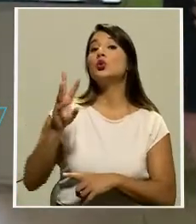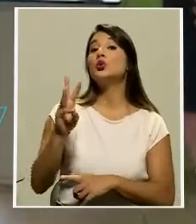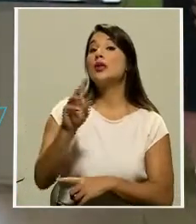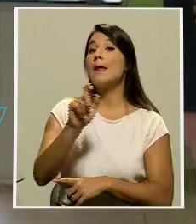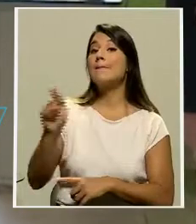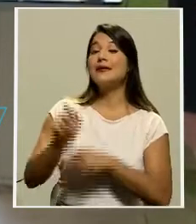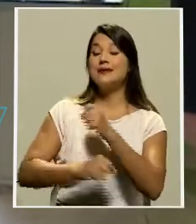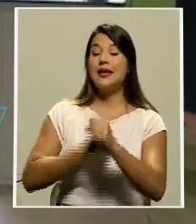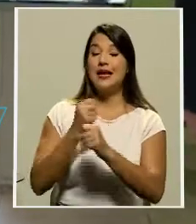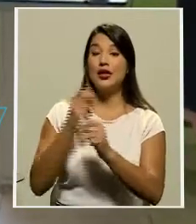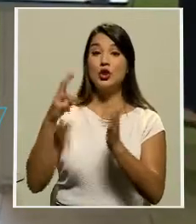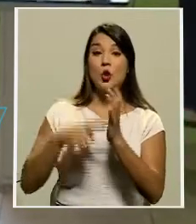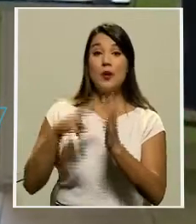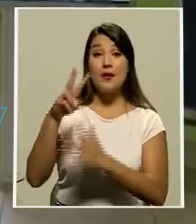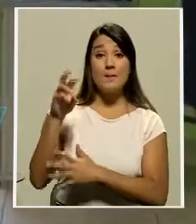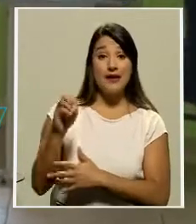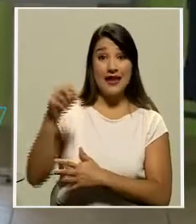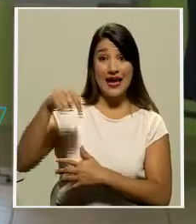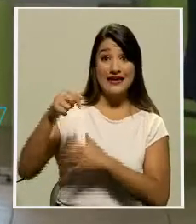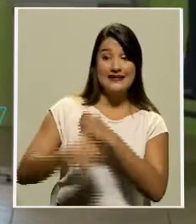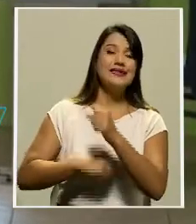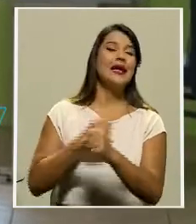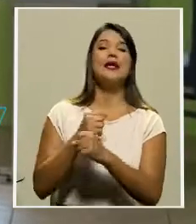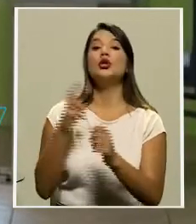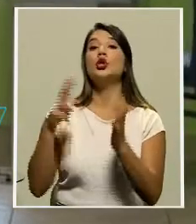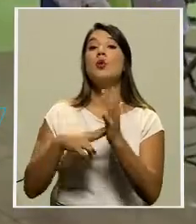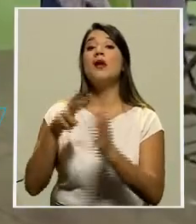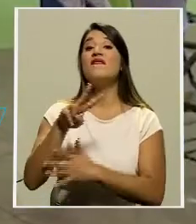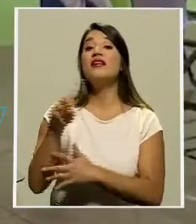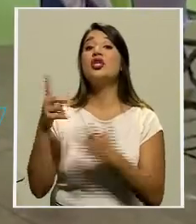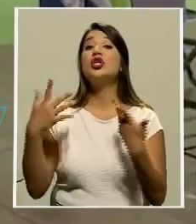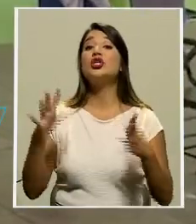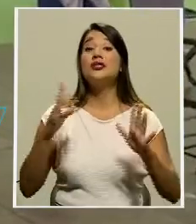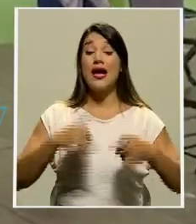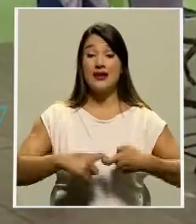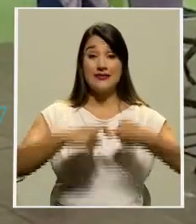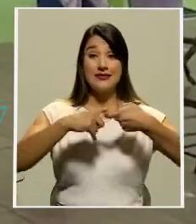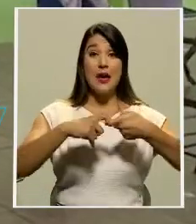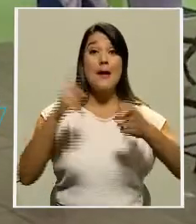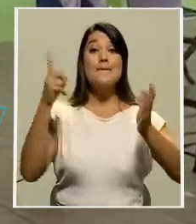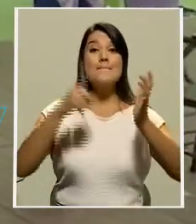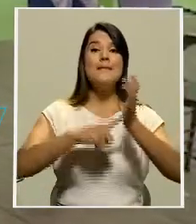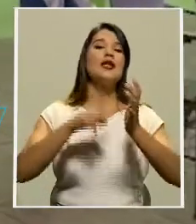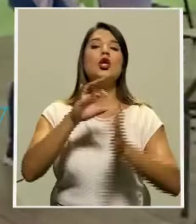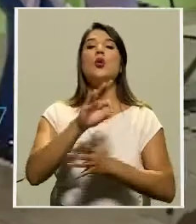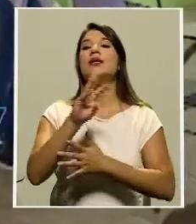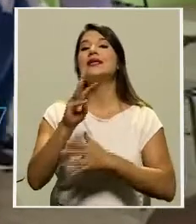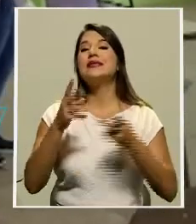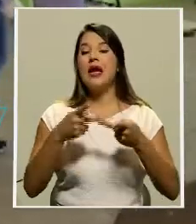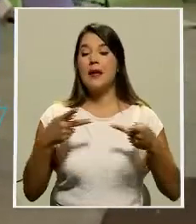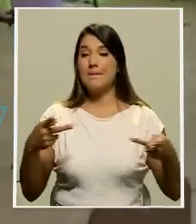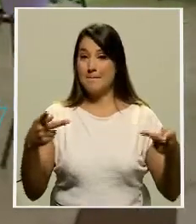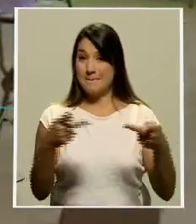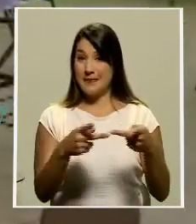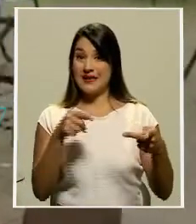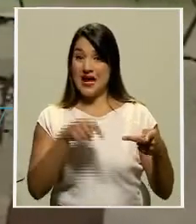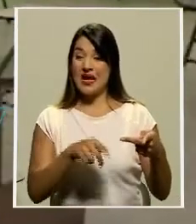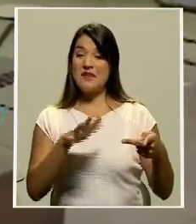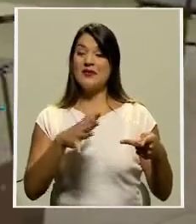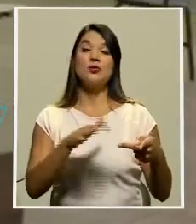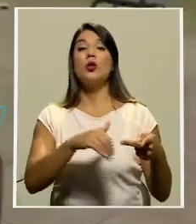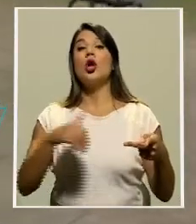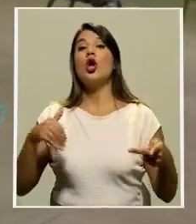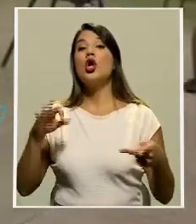y en lo que va del 2021, se han congelado en total 1.096 plazas, de las cuales alrededor de 900